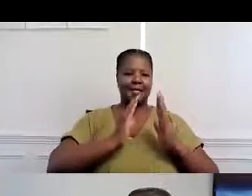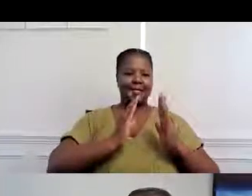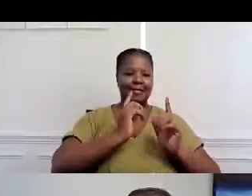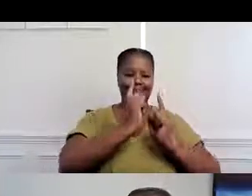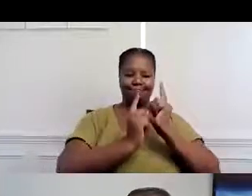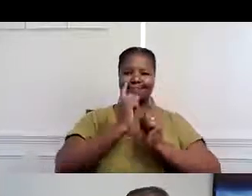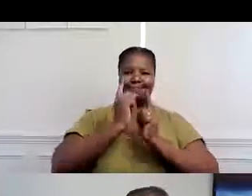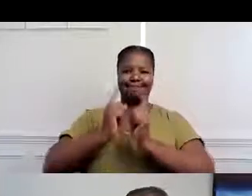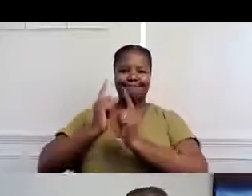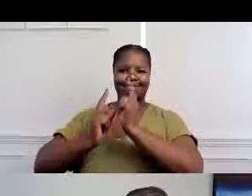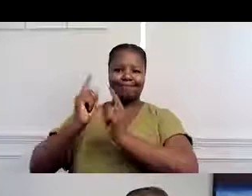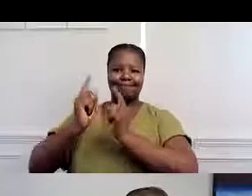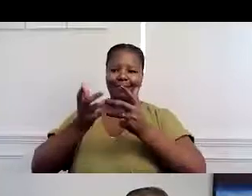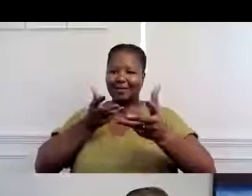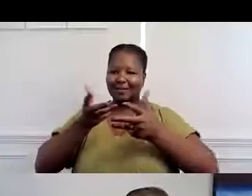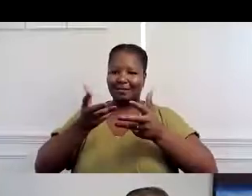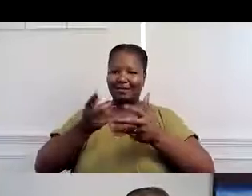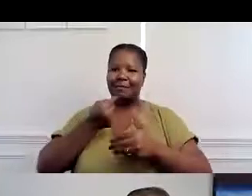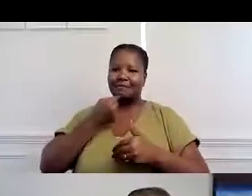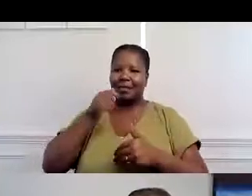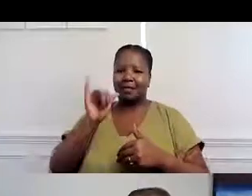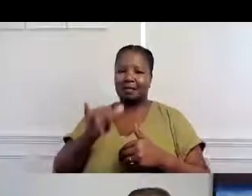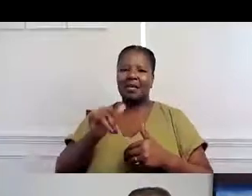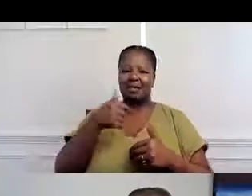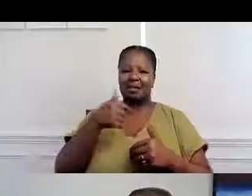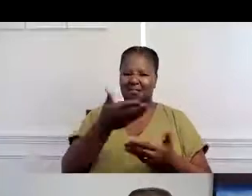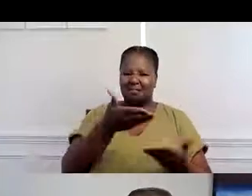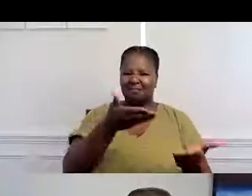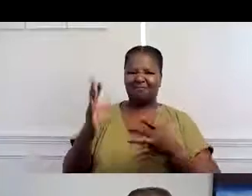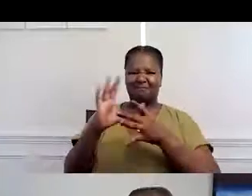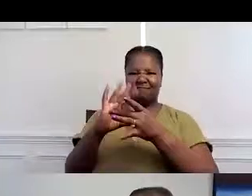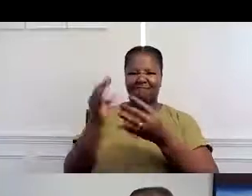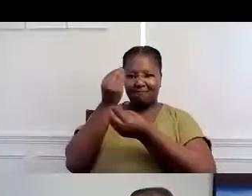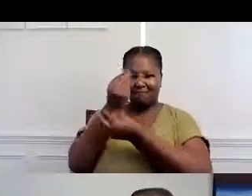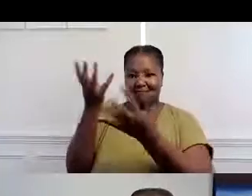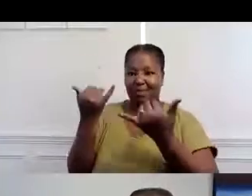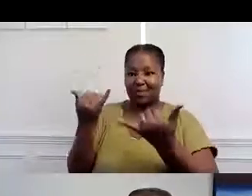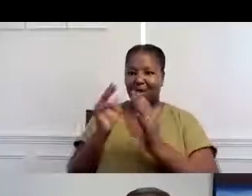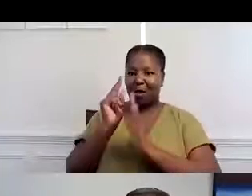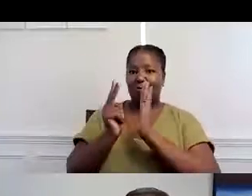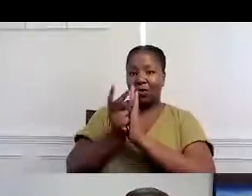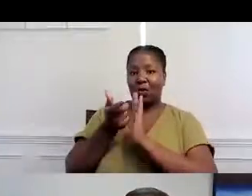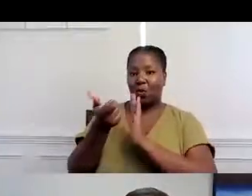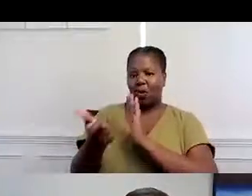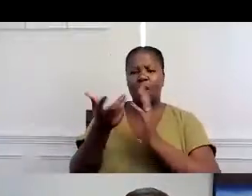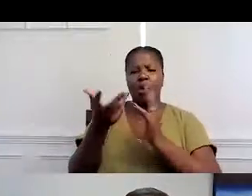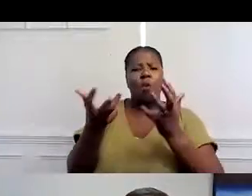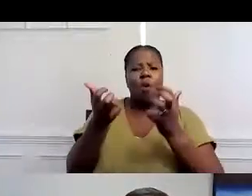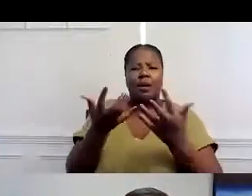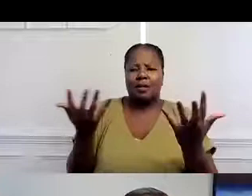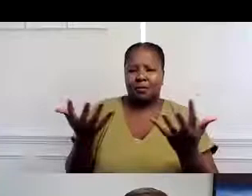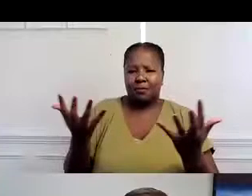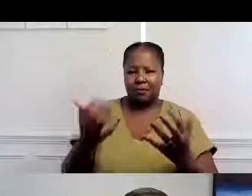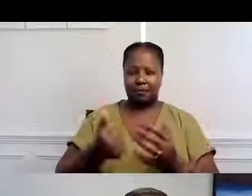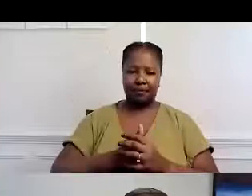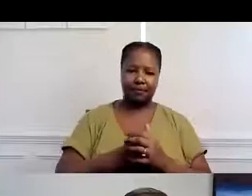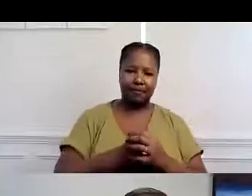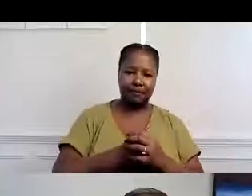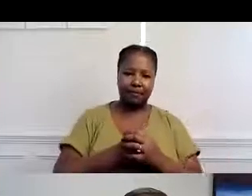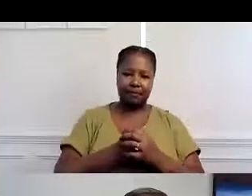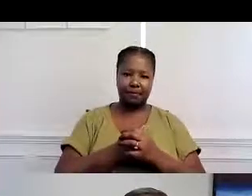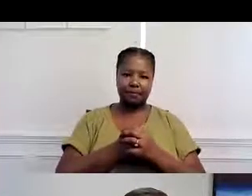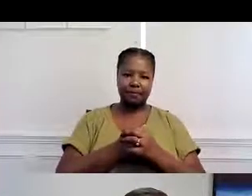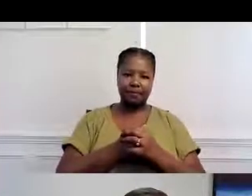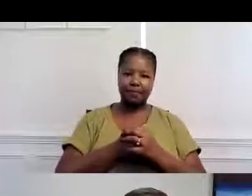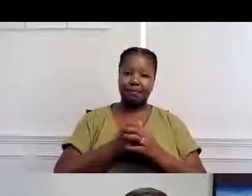extraña esta interacción en persona. Y vamos a dejarle a Julia que ella le diga sus propias palabras, que es lo que ella quiere. Por favor, toque